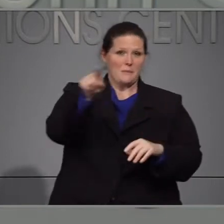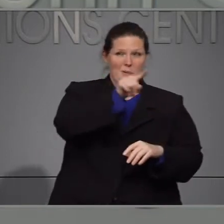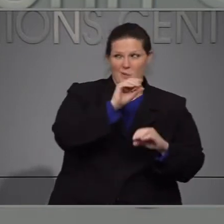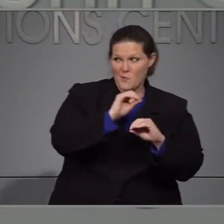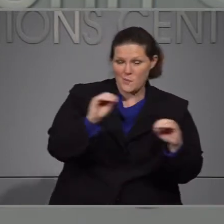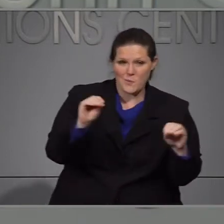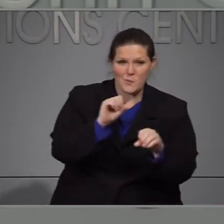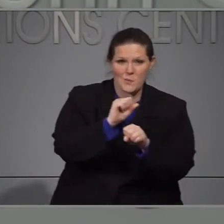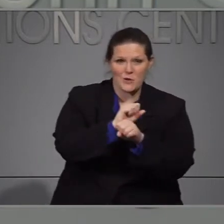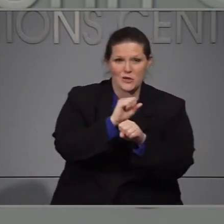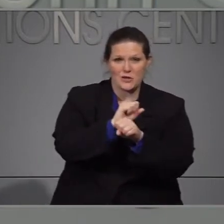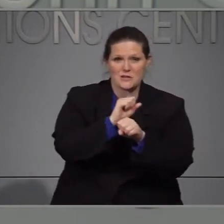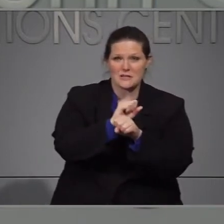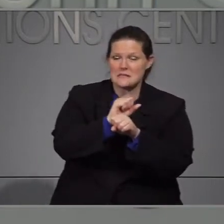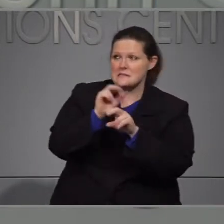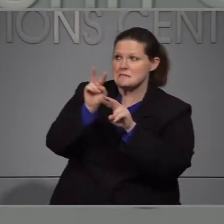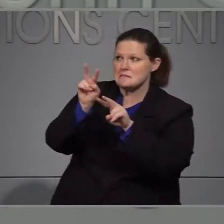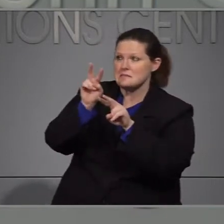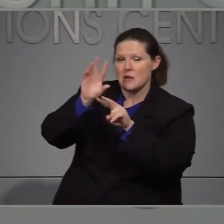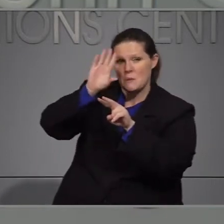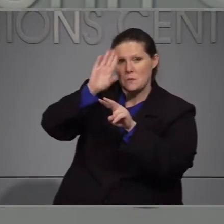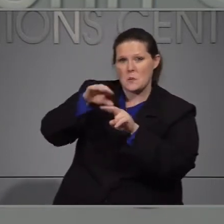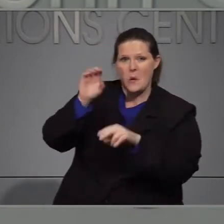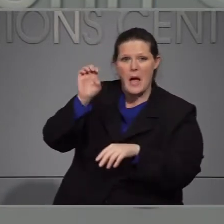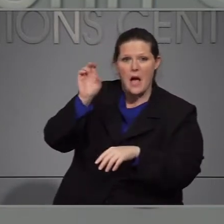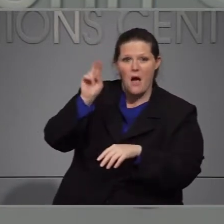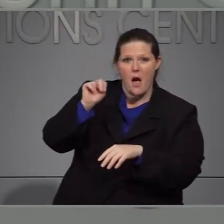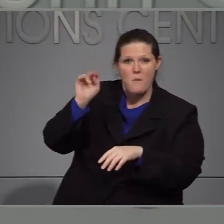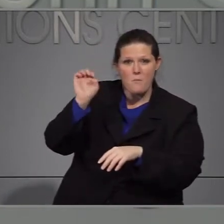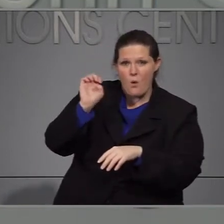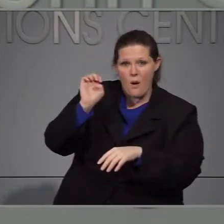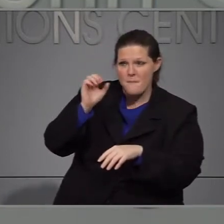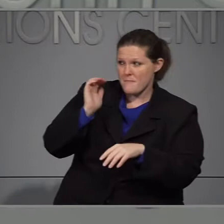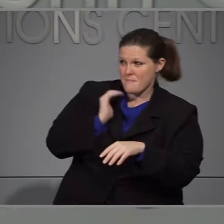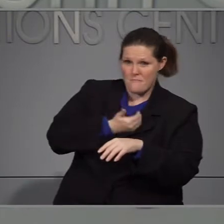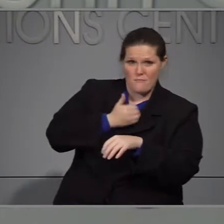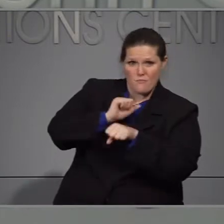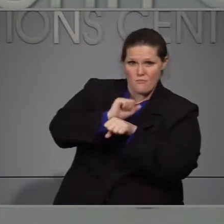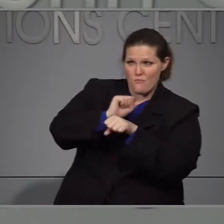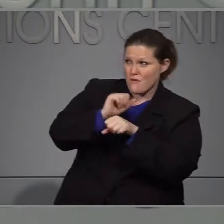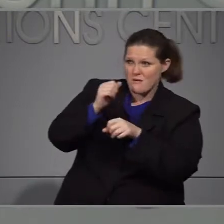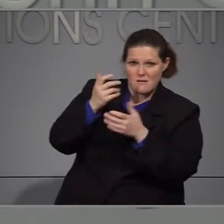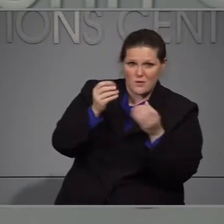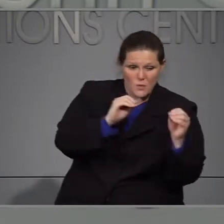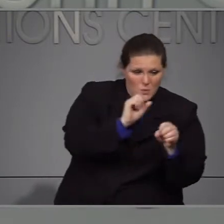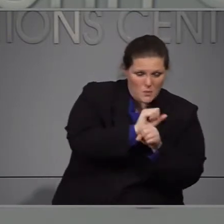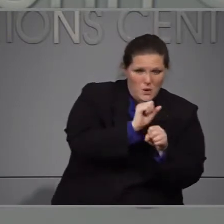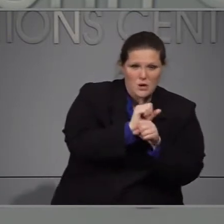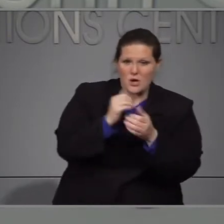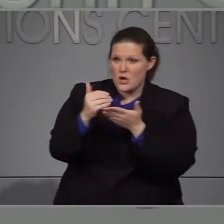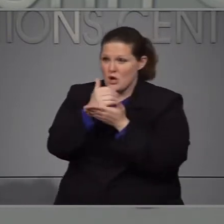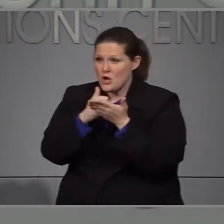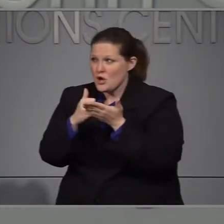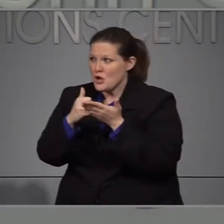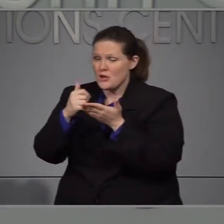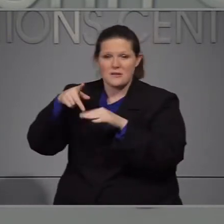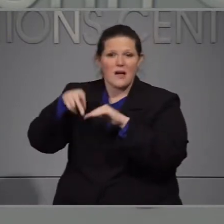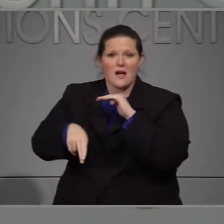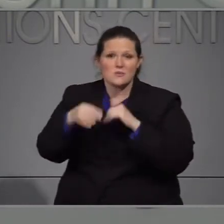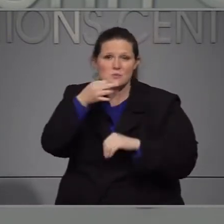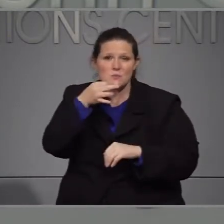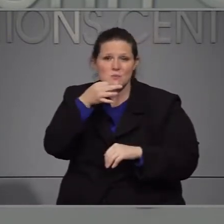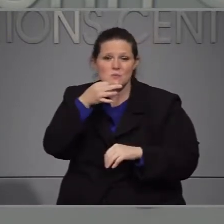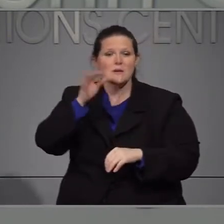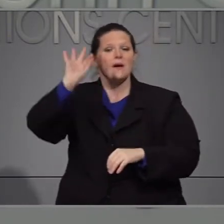preocupados por la próxima reducción de beneficios de desempleo. El programa federal de compensación por